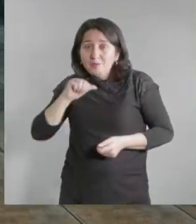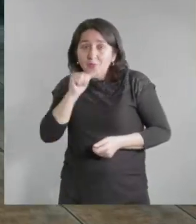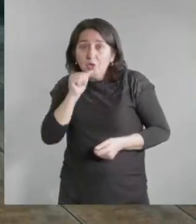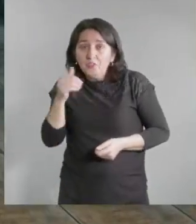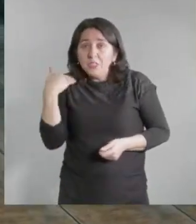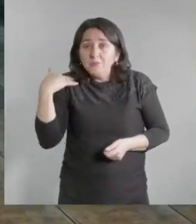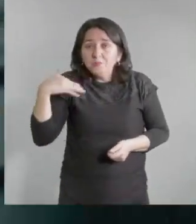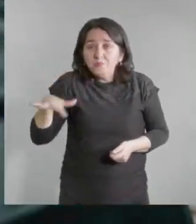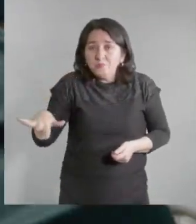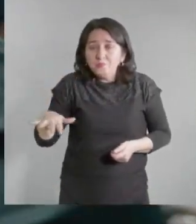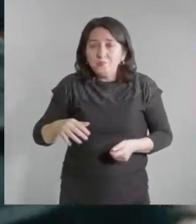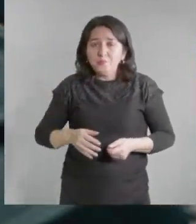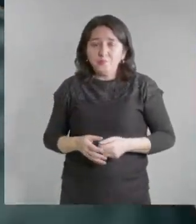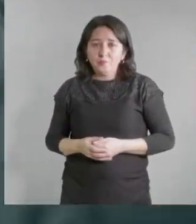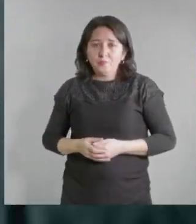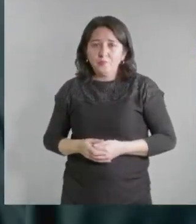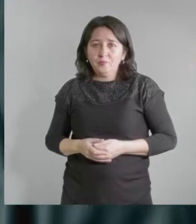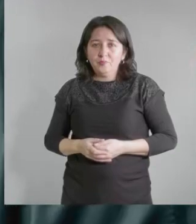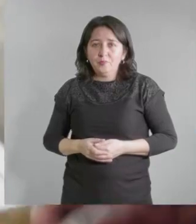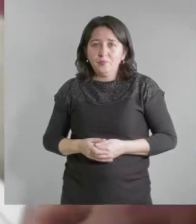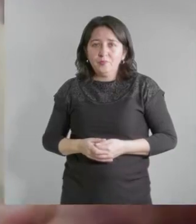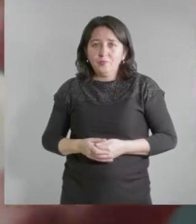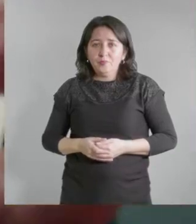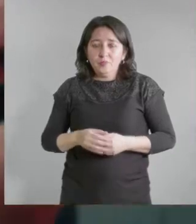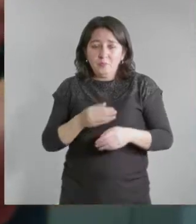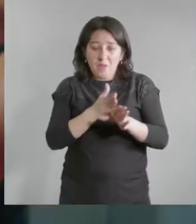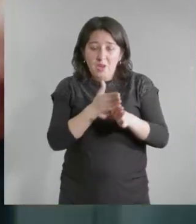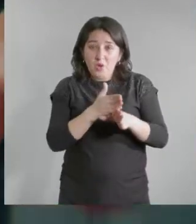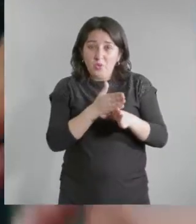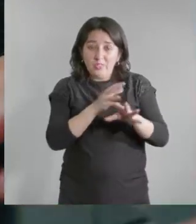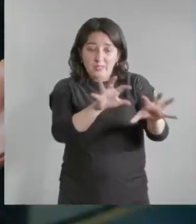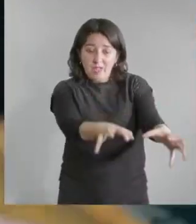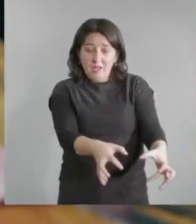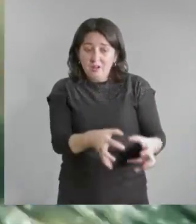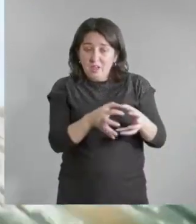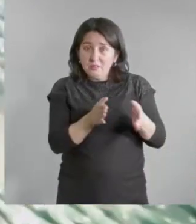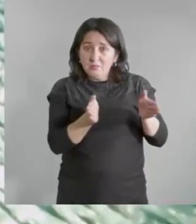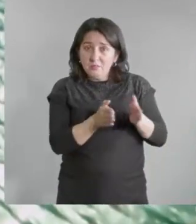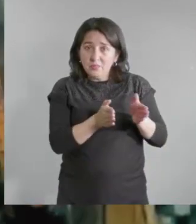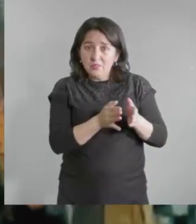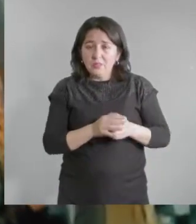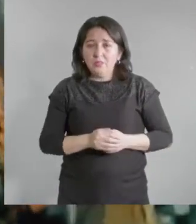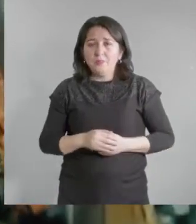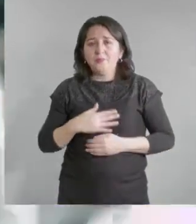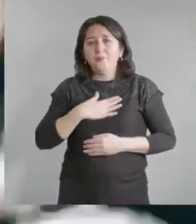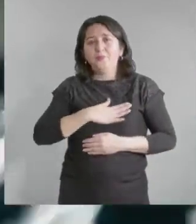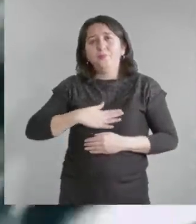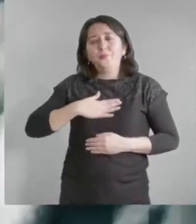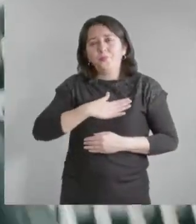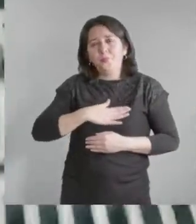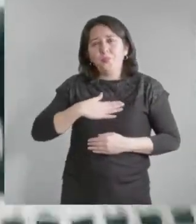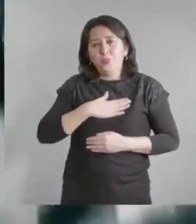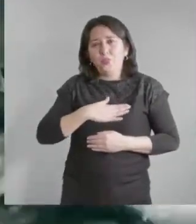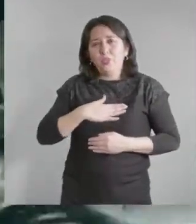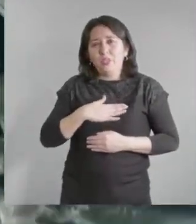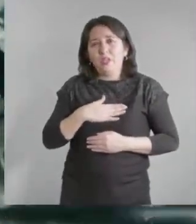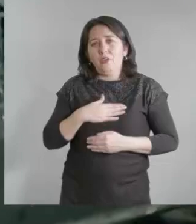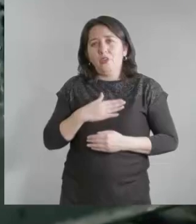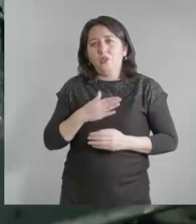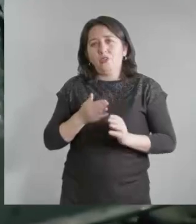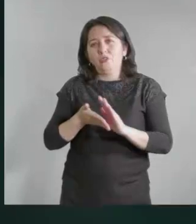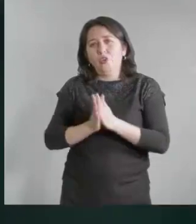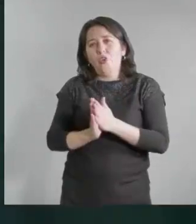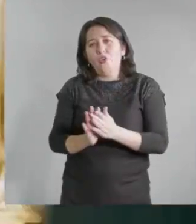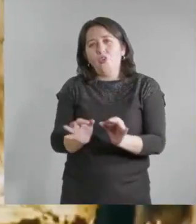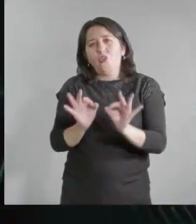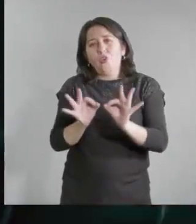hasta los de abajo, que se coman los dedos, como es de ellos. Esa la meluza de arrastro. La manera sería que volviera toda la